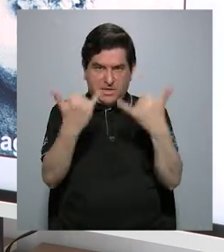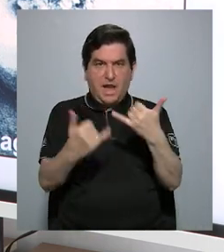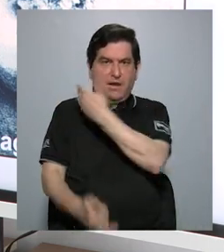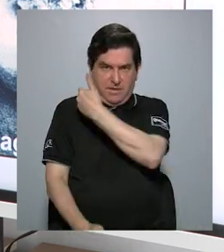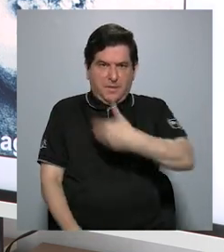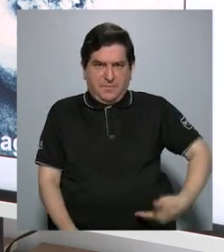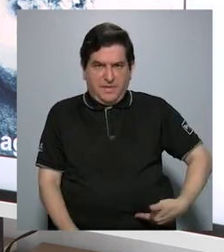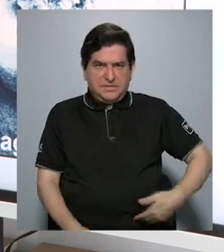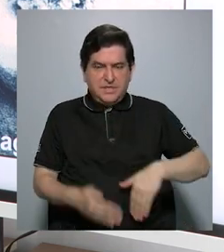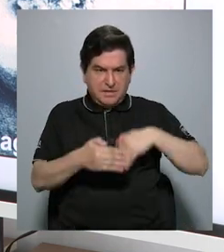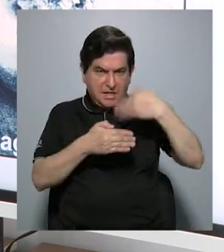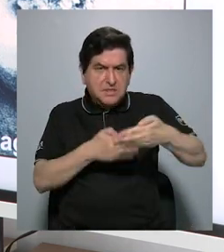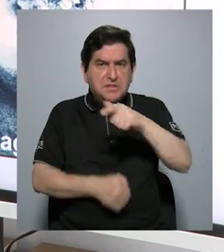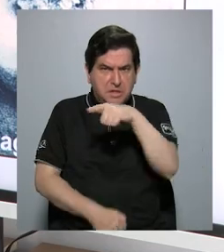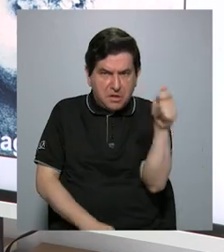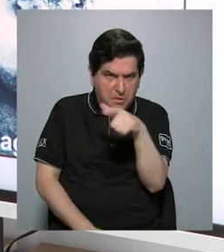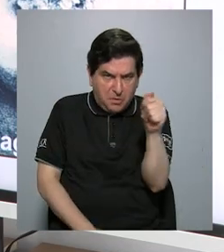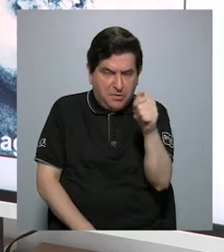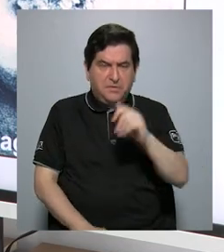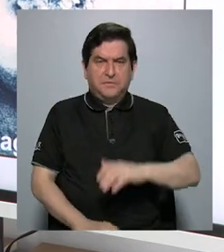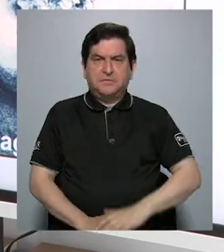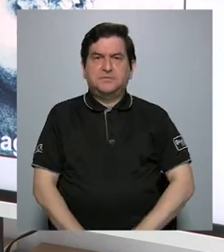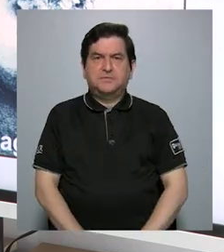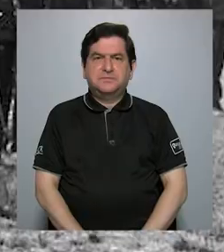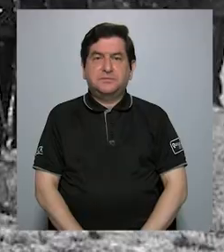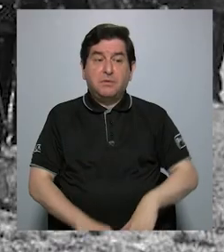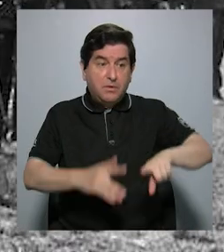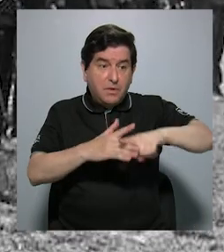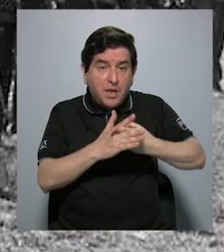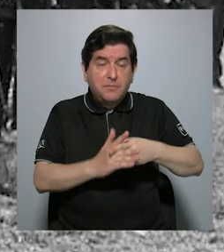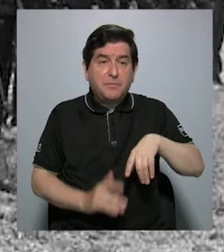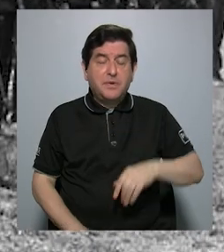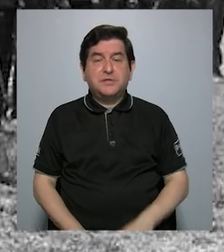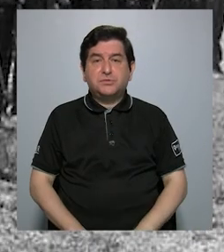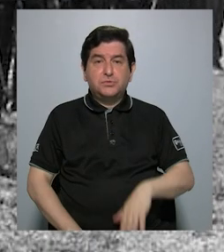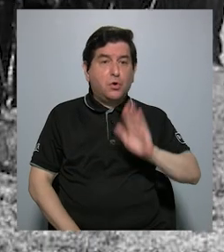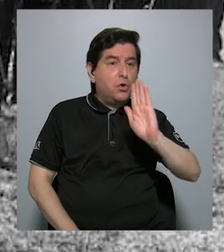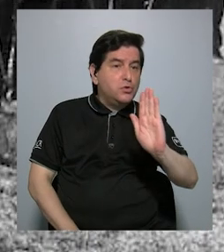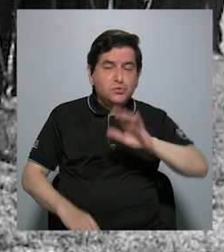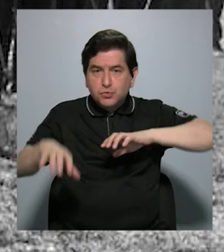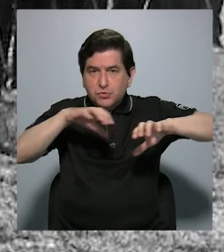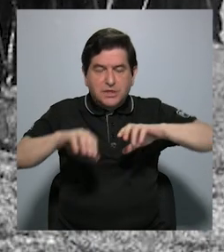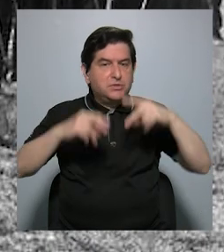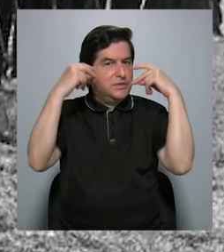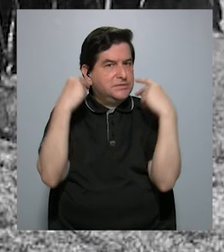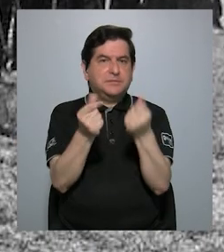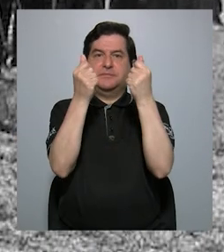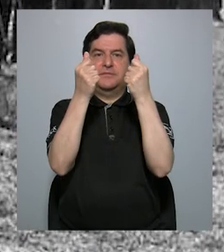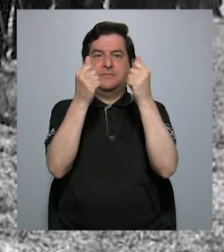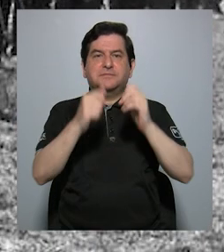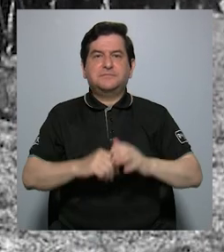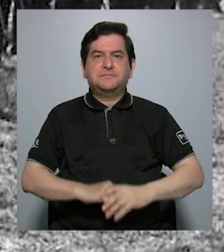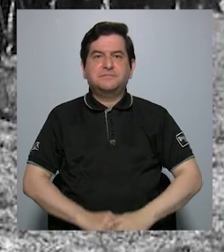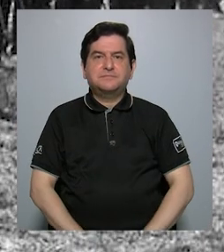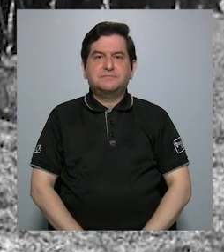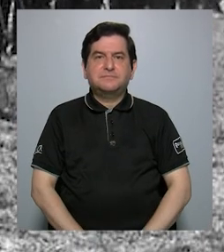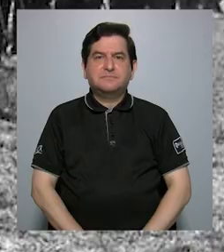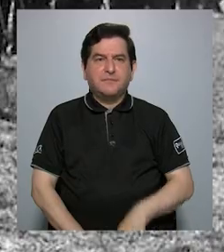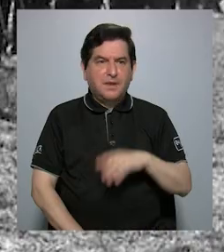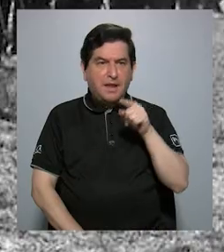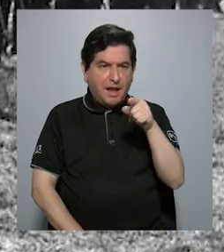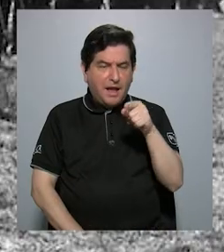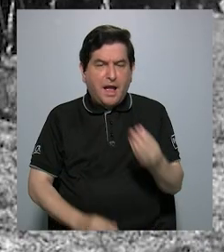presidente unos meses después. Y empezó a hacer de las suyas casi que inmediatamente, ¿verdad? Y el